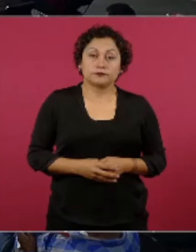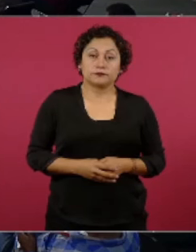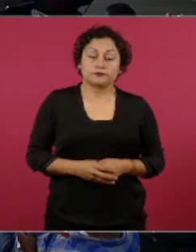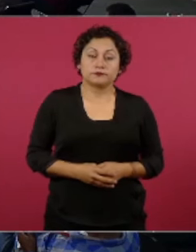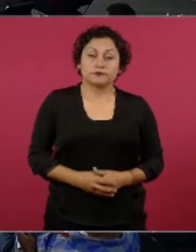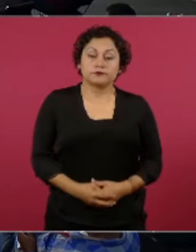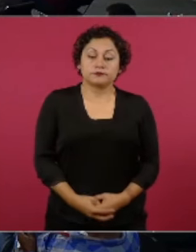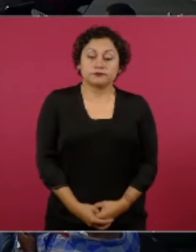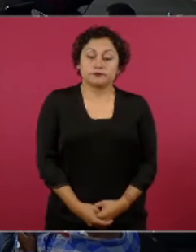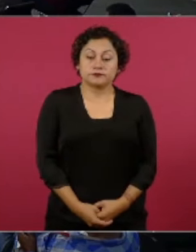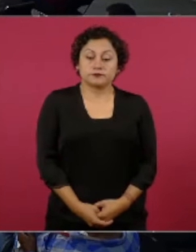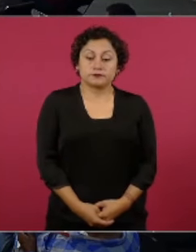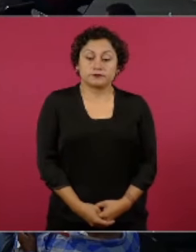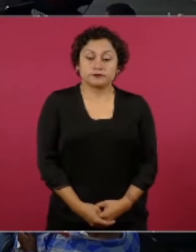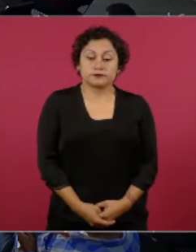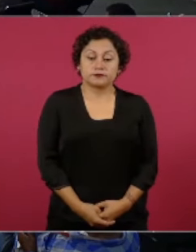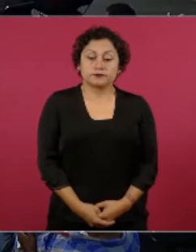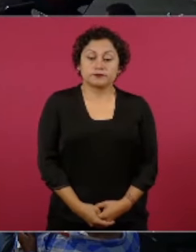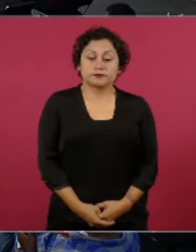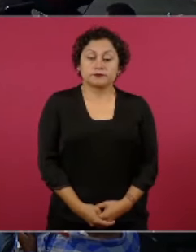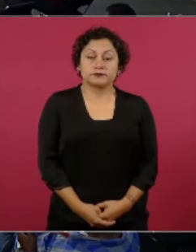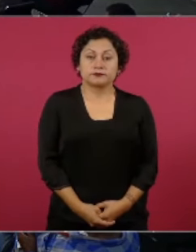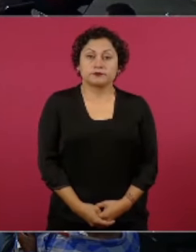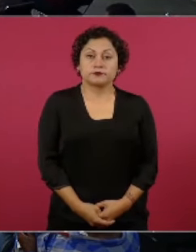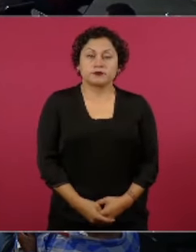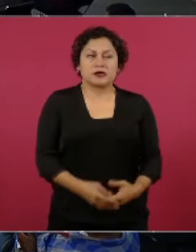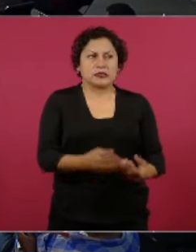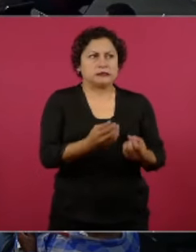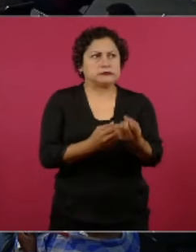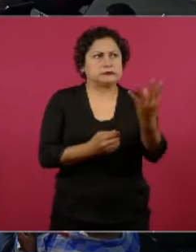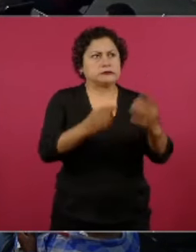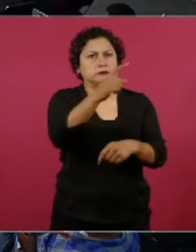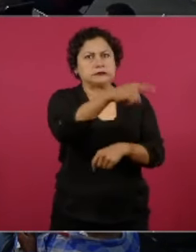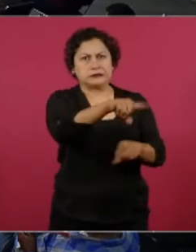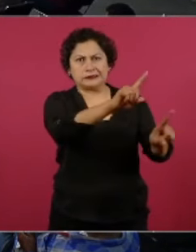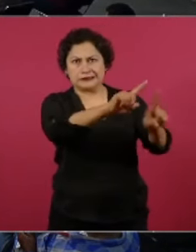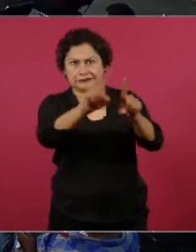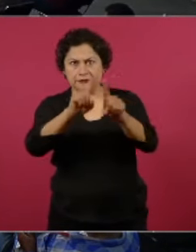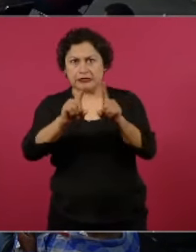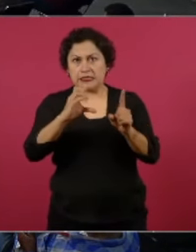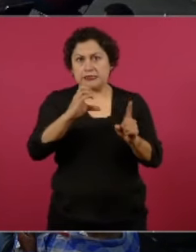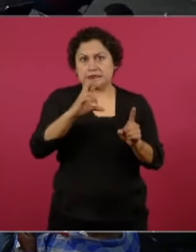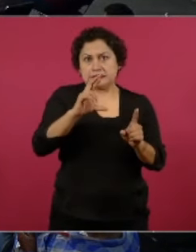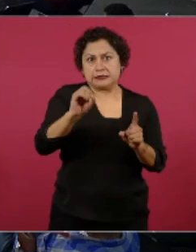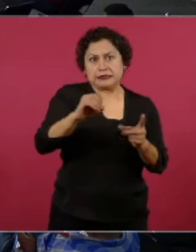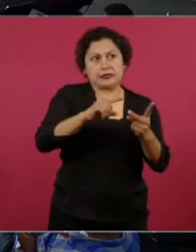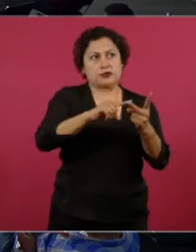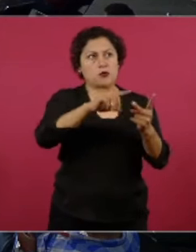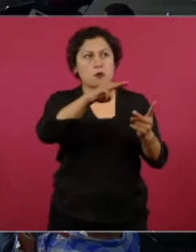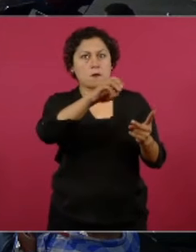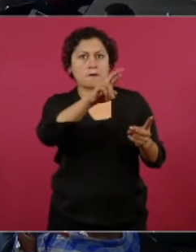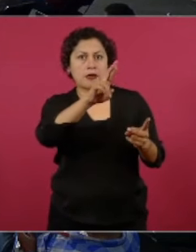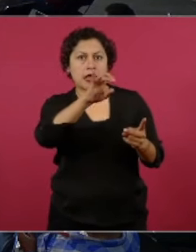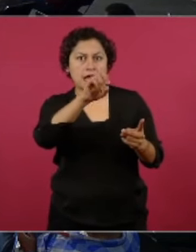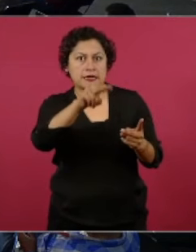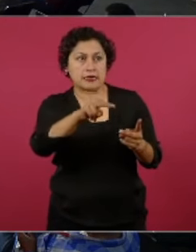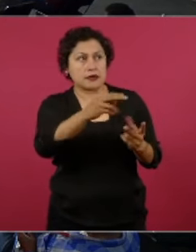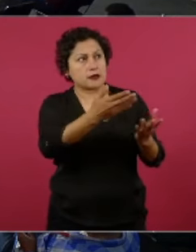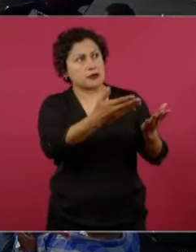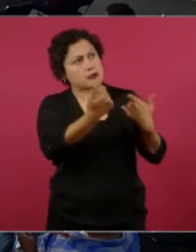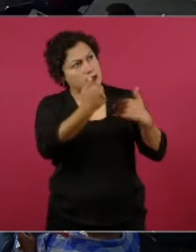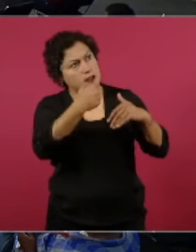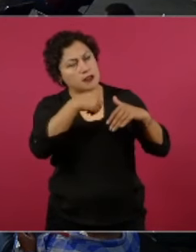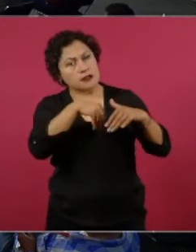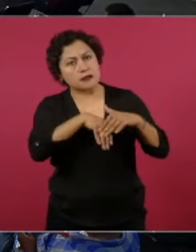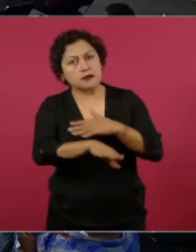Ciro, Marín, cuando iban al búnker a tomarse